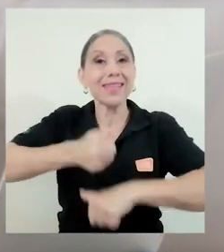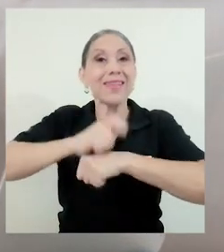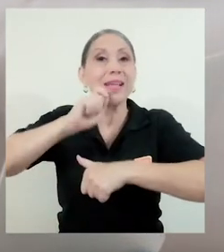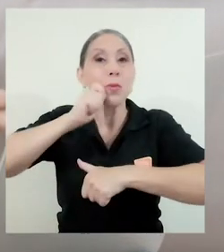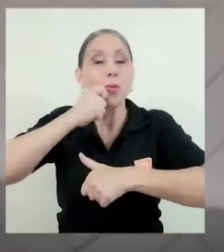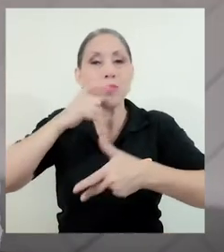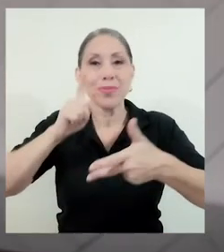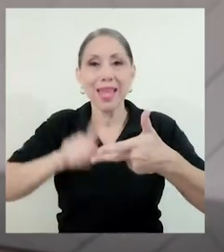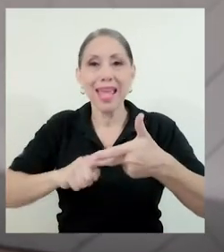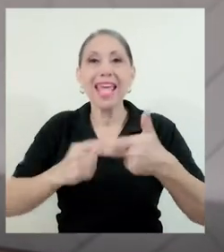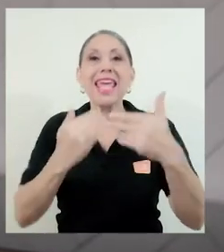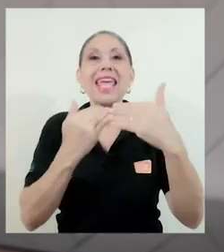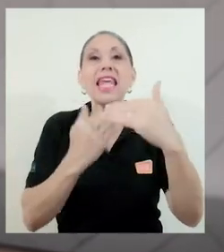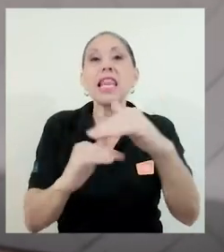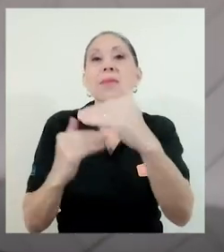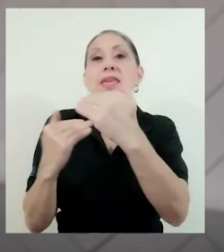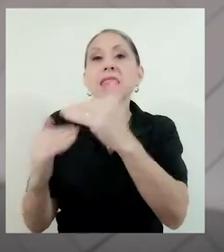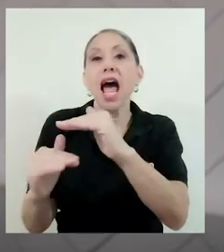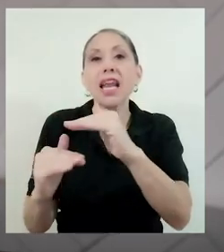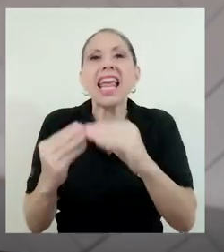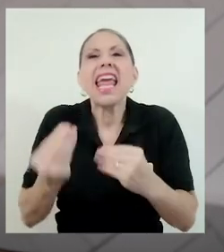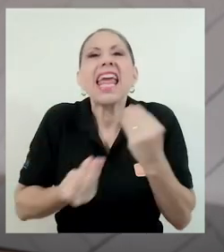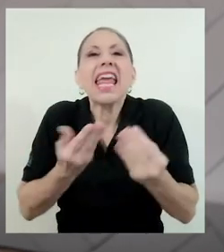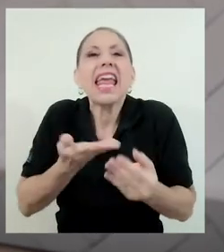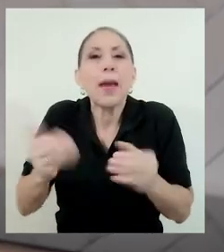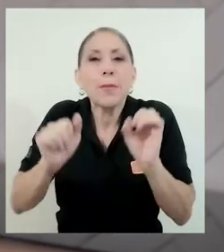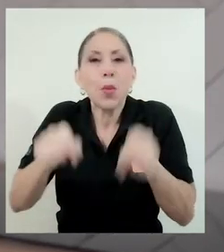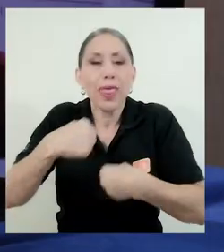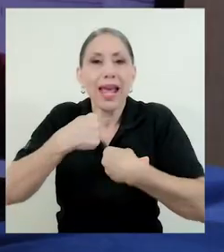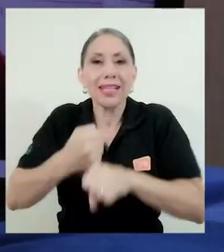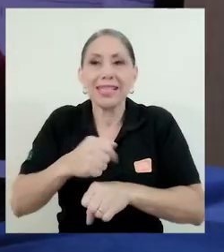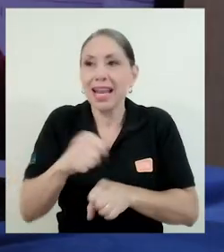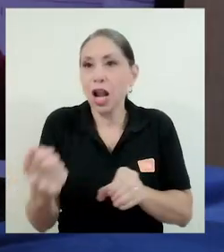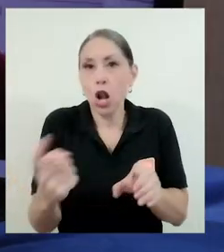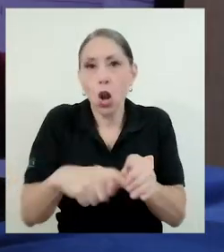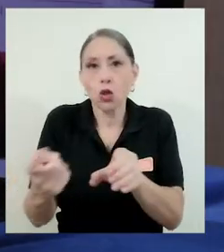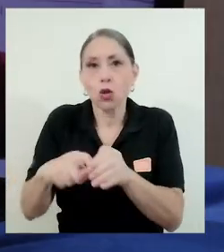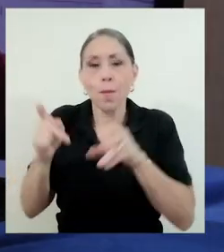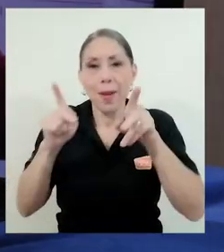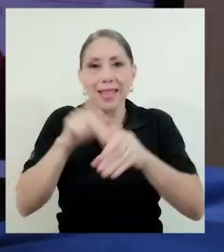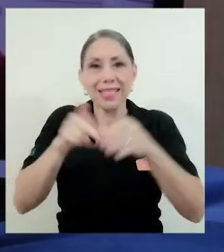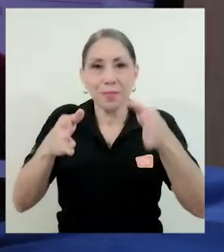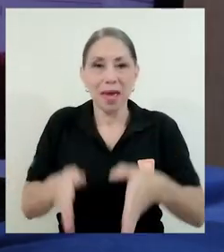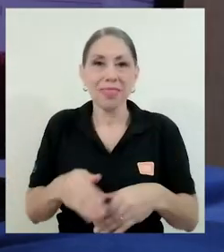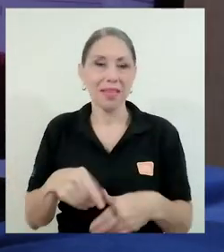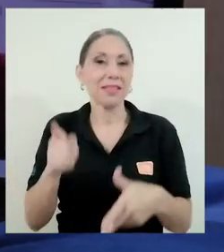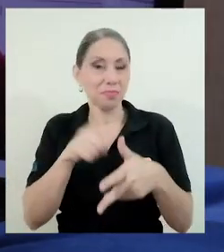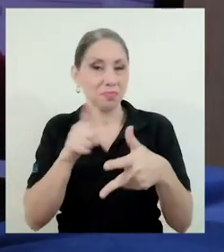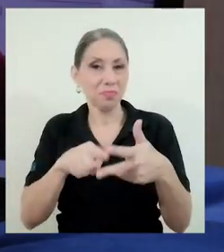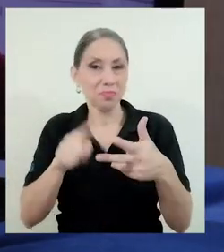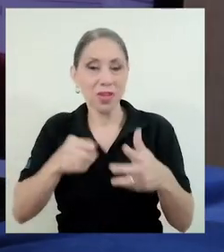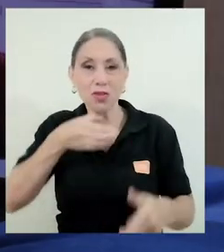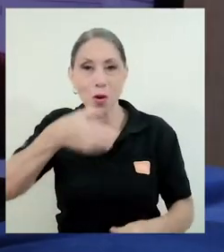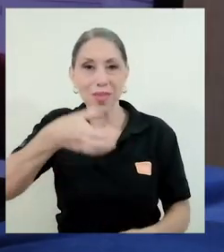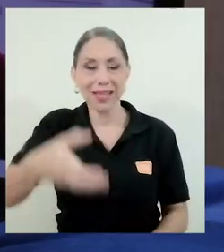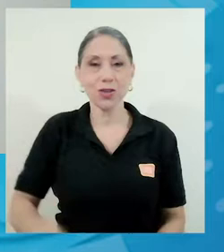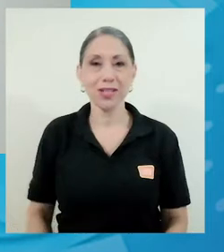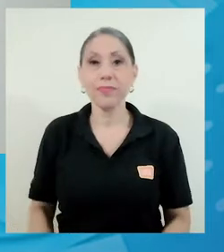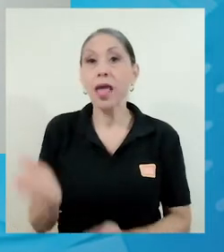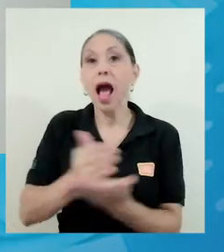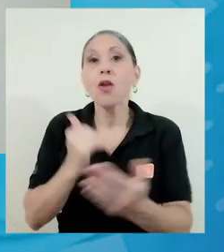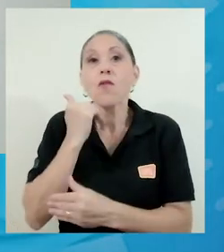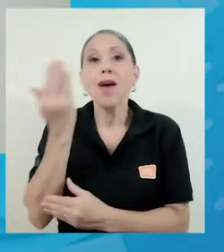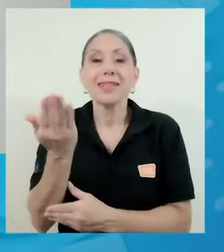contraseña y limitar las funciones de los participantes son algunas de las recomendaciones. Algo